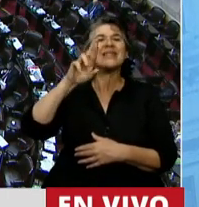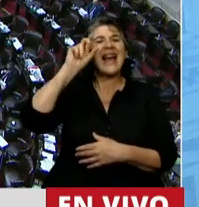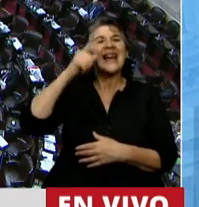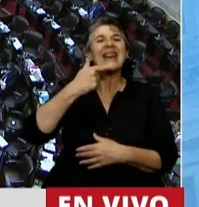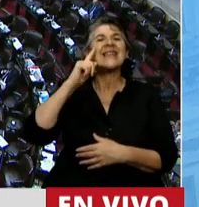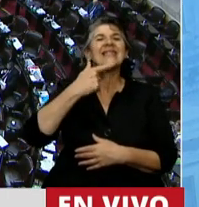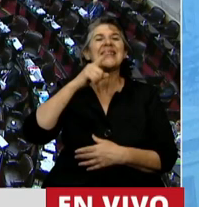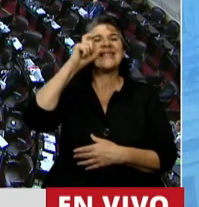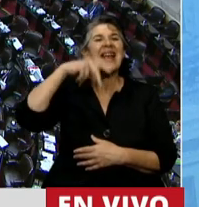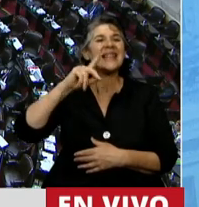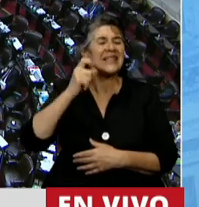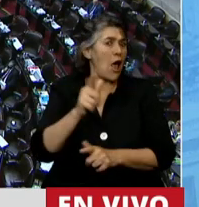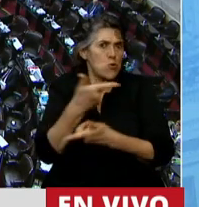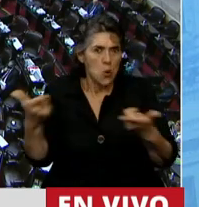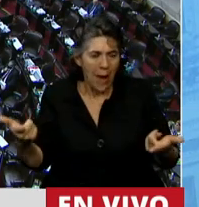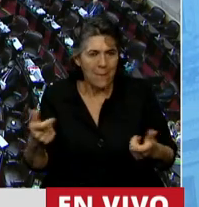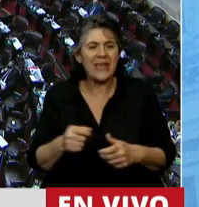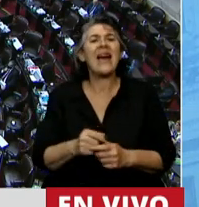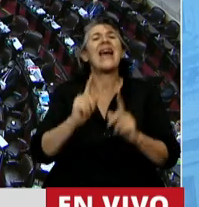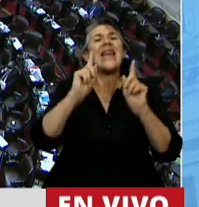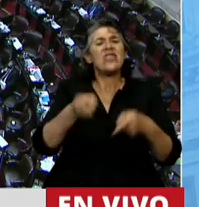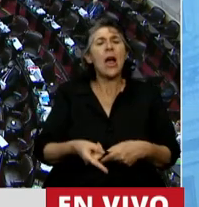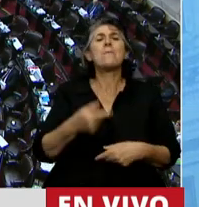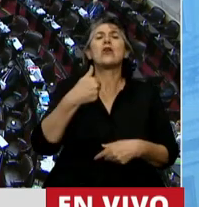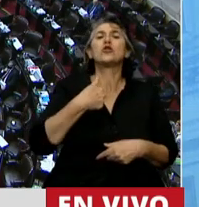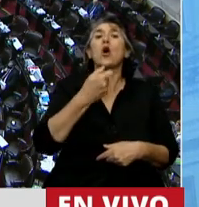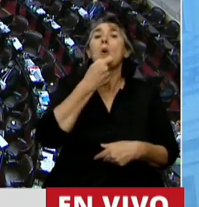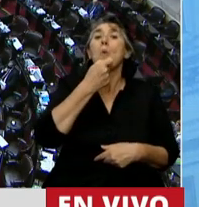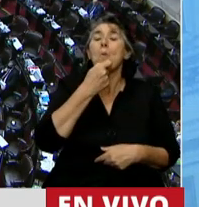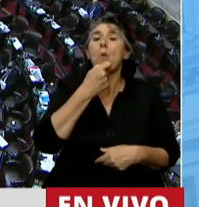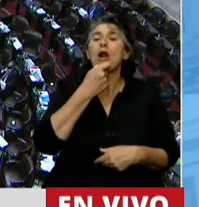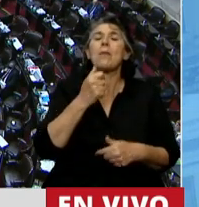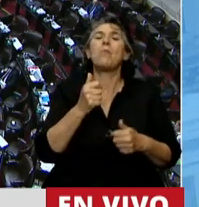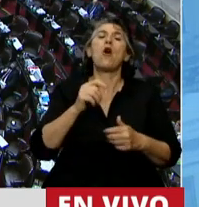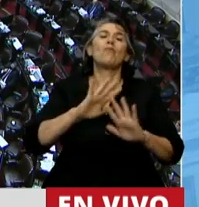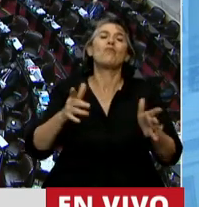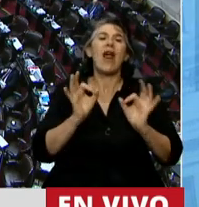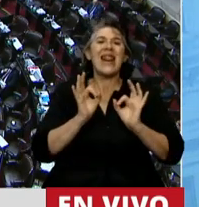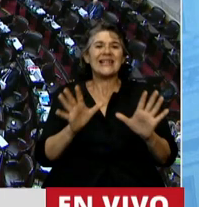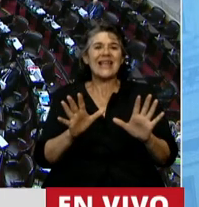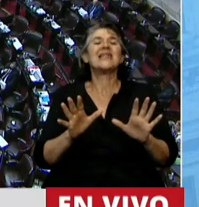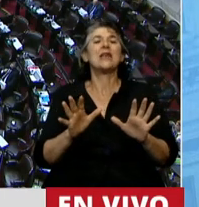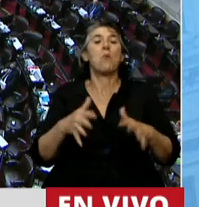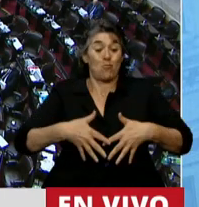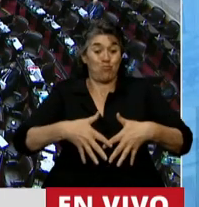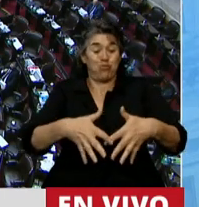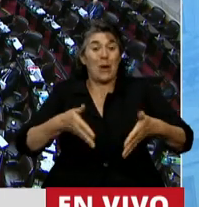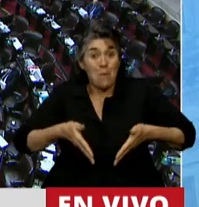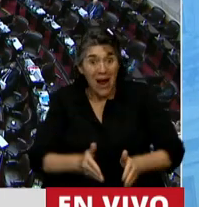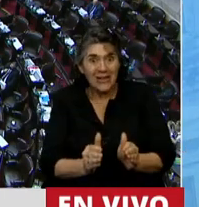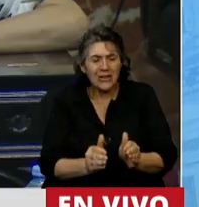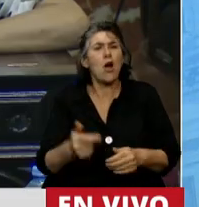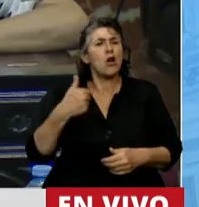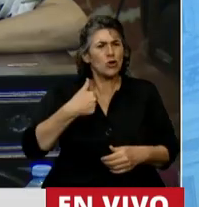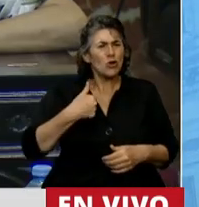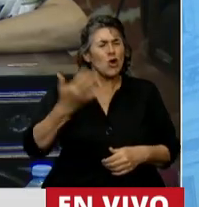abrir caminos para que después sea ley la licencia por maternidad. Porque padecí descuento de